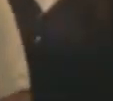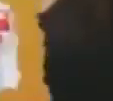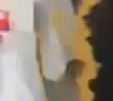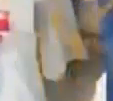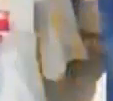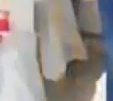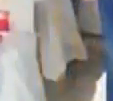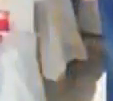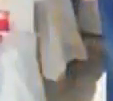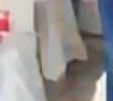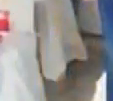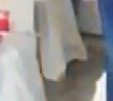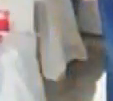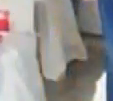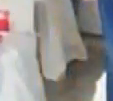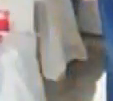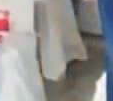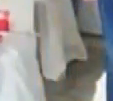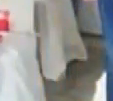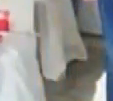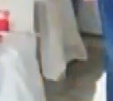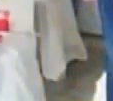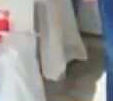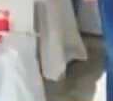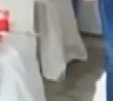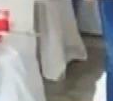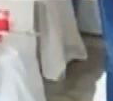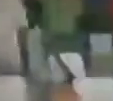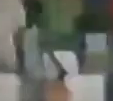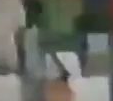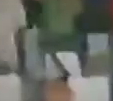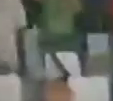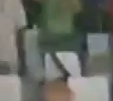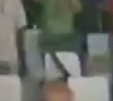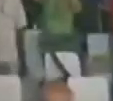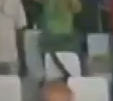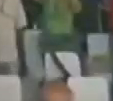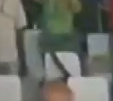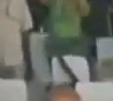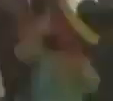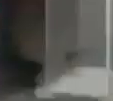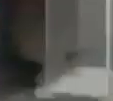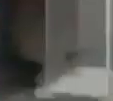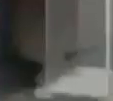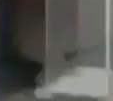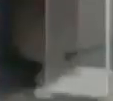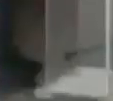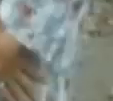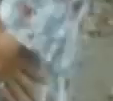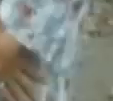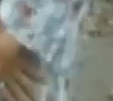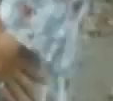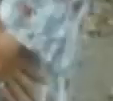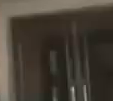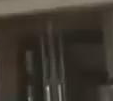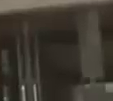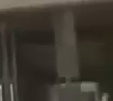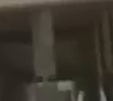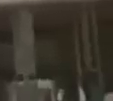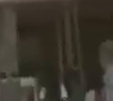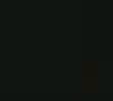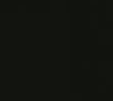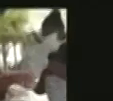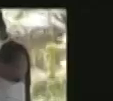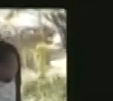patriótica. El congreso bicentenario de los pueblos, sector de educación y mucho más. Familia,